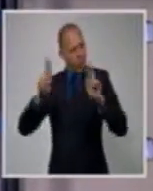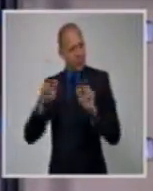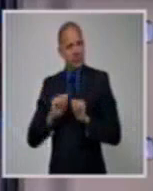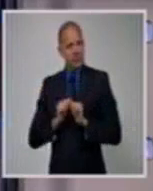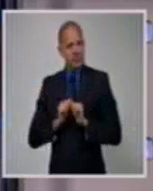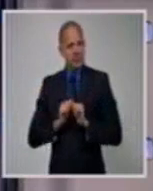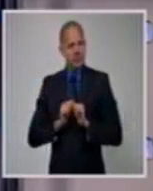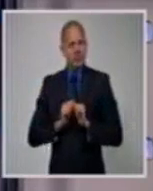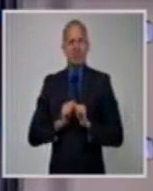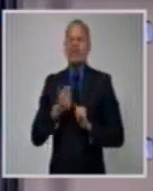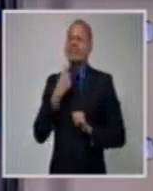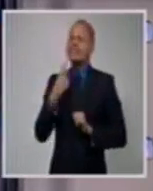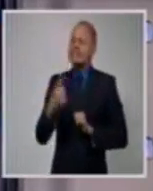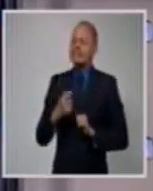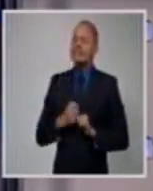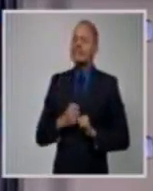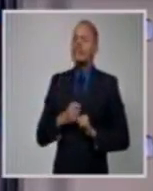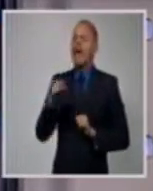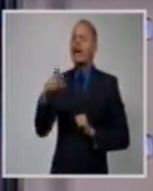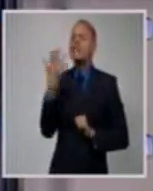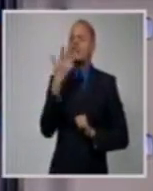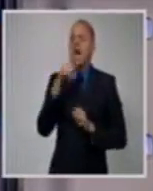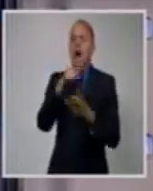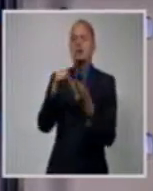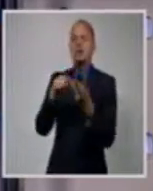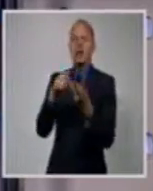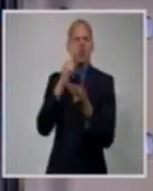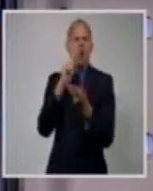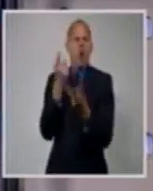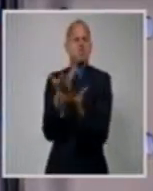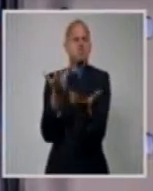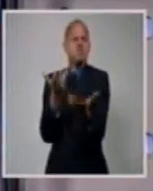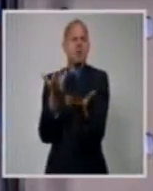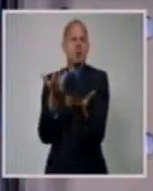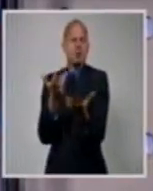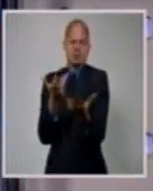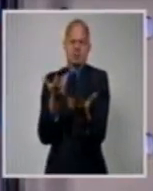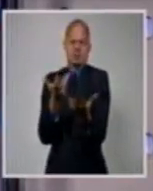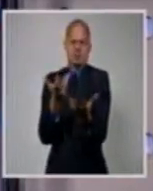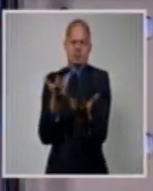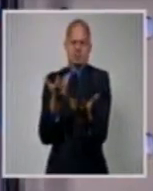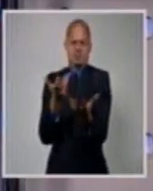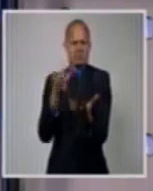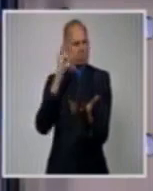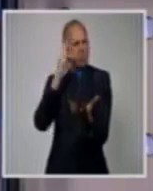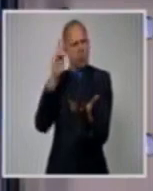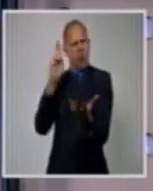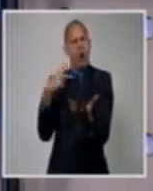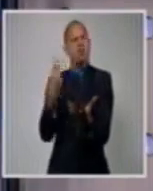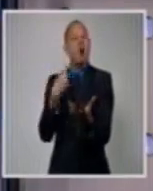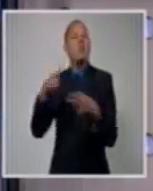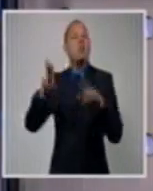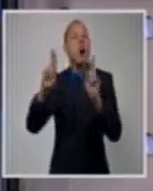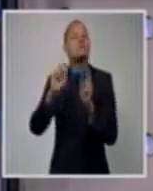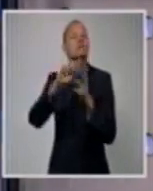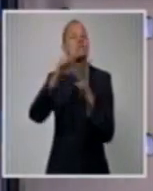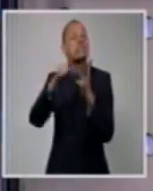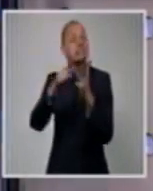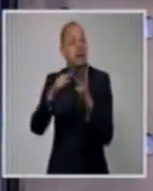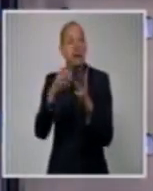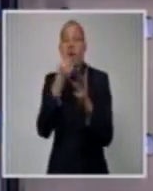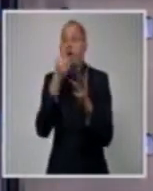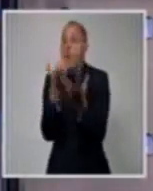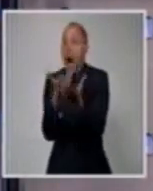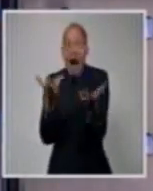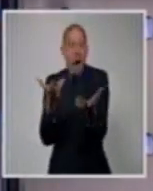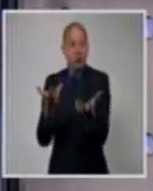no era reunirse con él. El propósito era mantenerse en las afueras del Ministerio de Cultura y comenzar a crear una